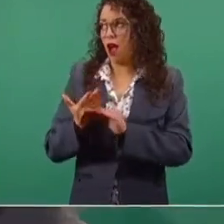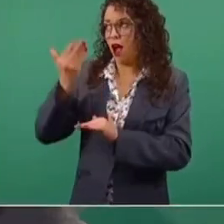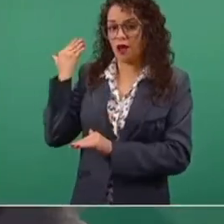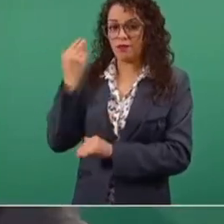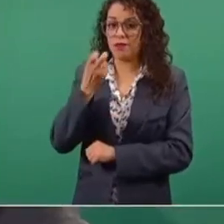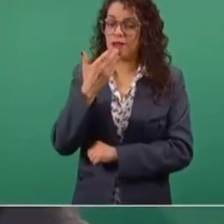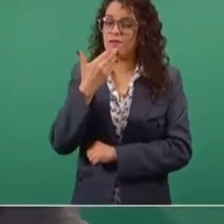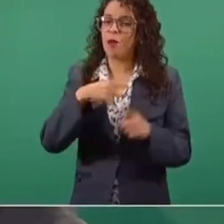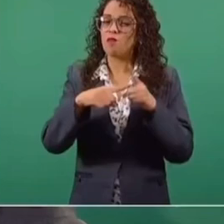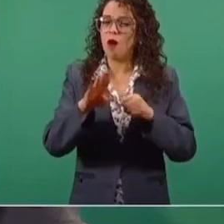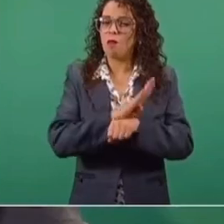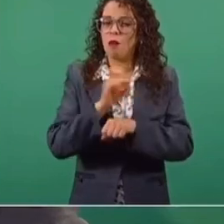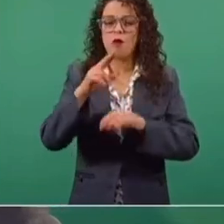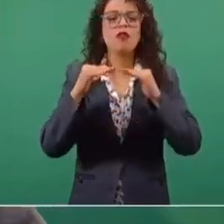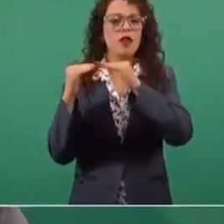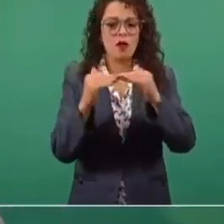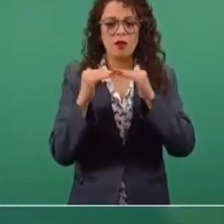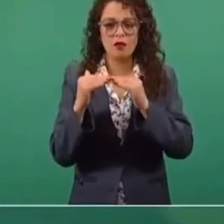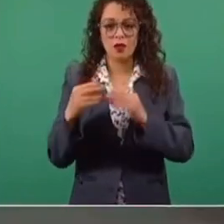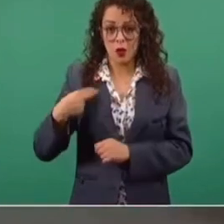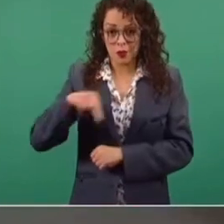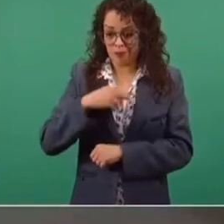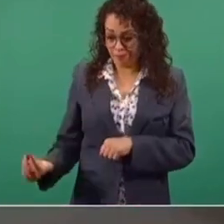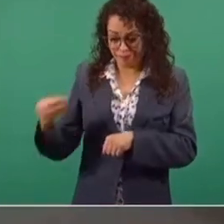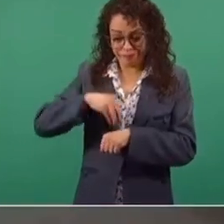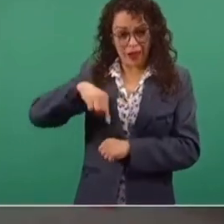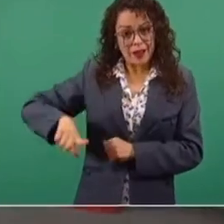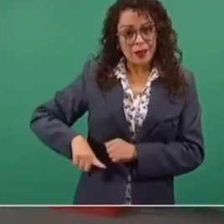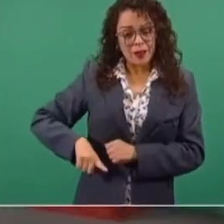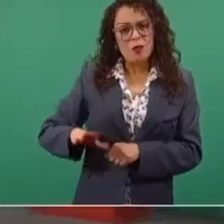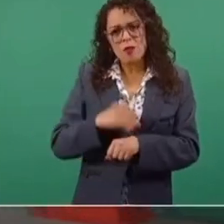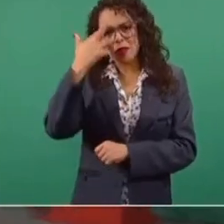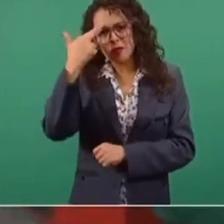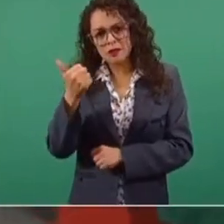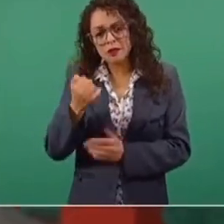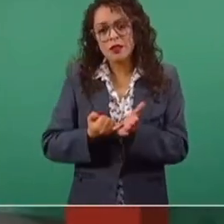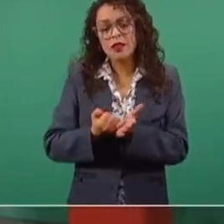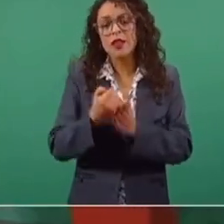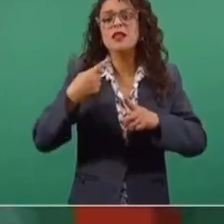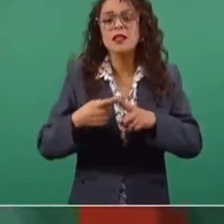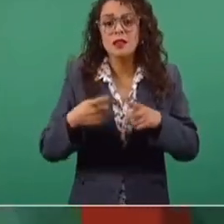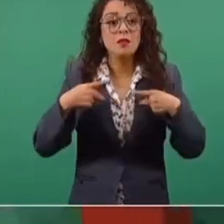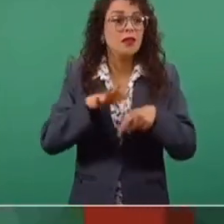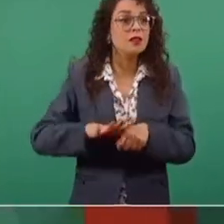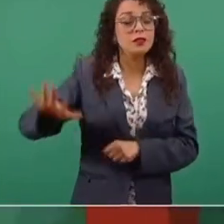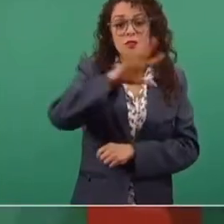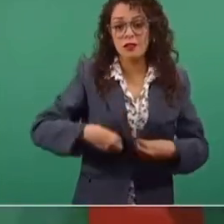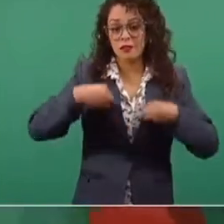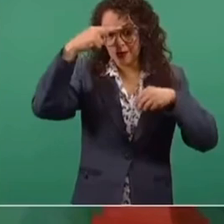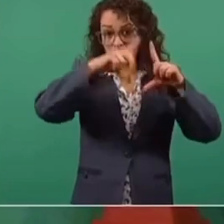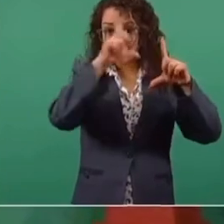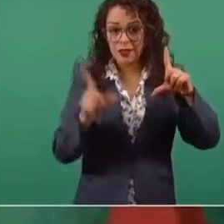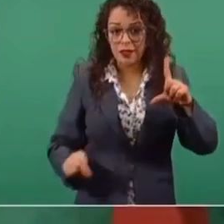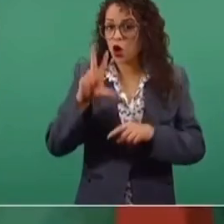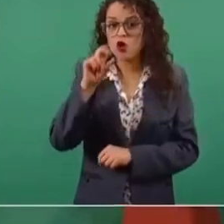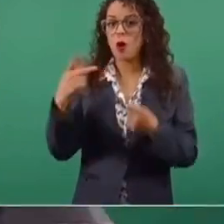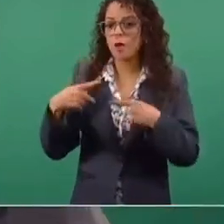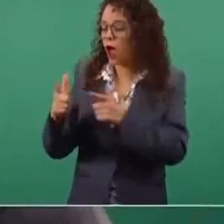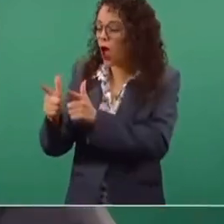democracia, nosotros estamos aquí por voluntad del pueblo, no estamos aquí por la decisión de grupos de intereses creados,